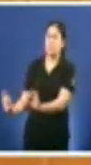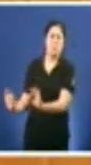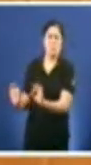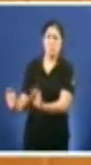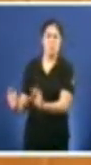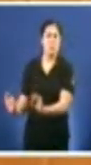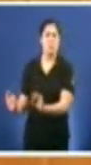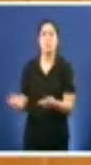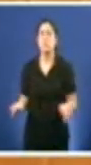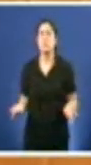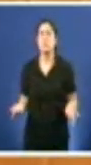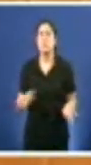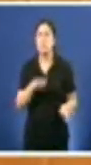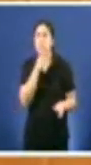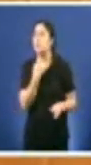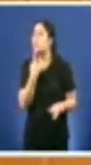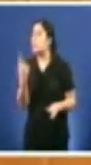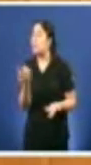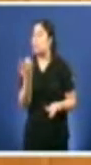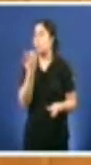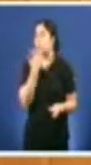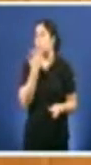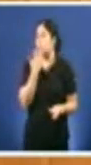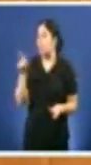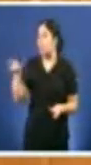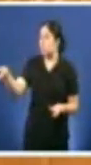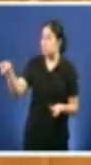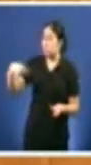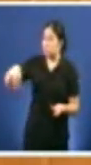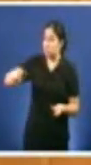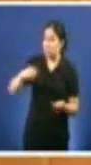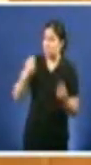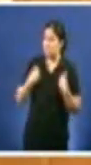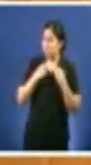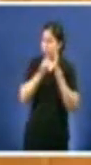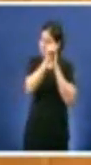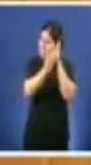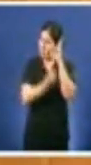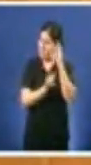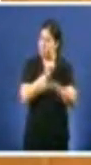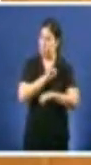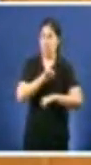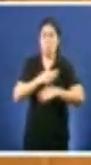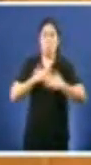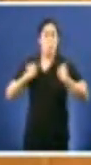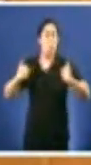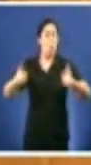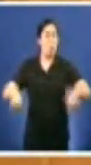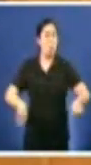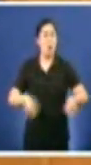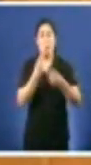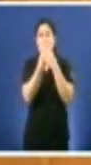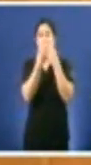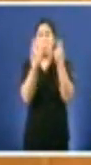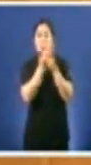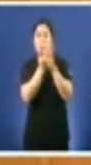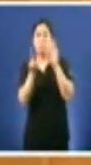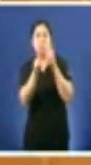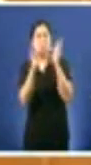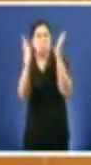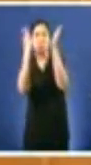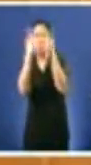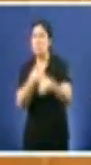porque mire teñen a lista de espera que queiran e ademais vostedes non a fai pública estupendo non se sabe o que pasa na privada